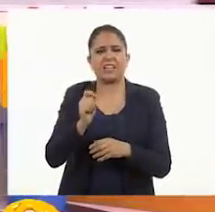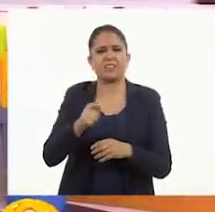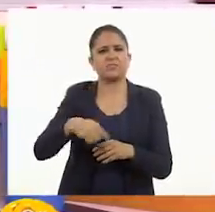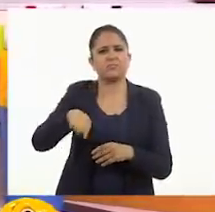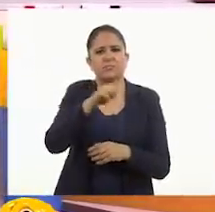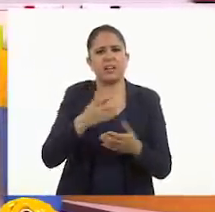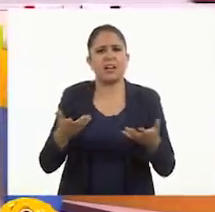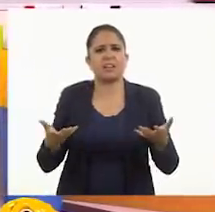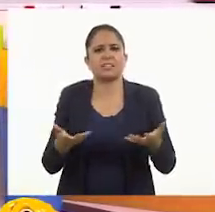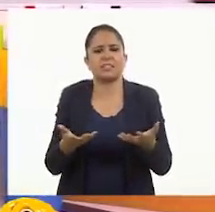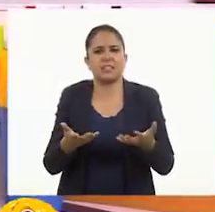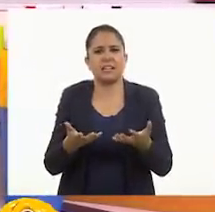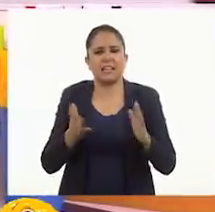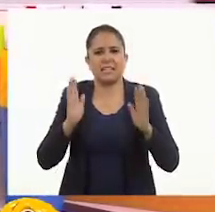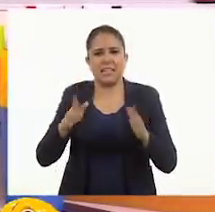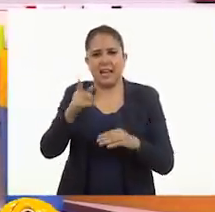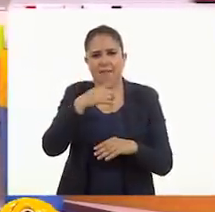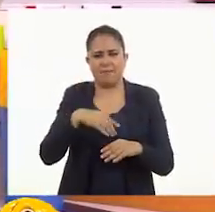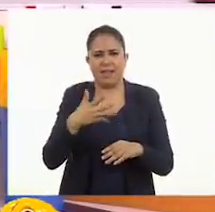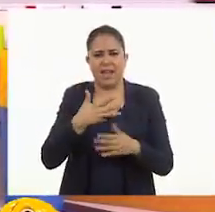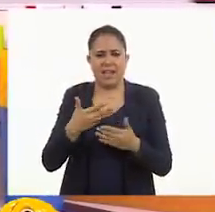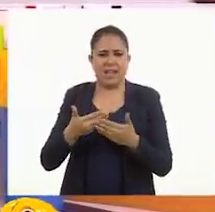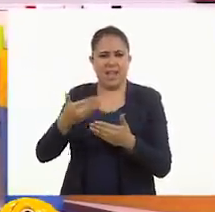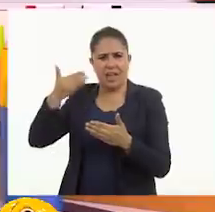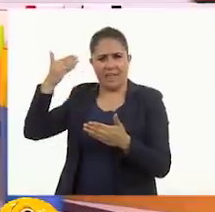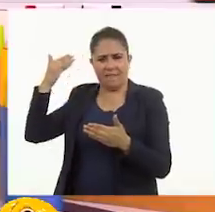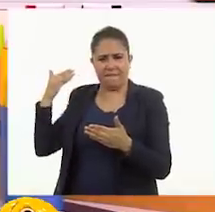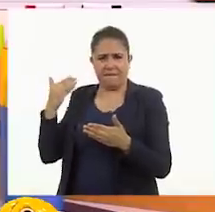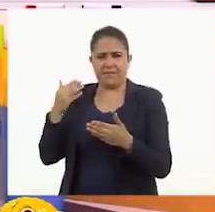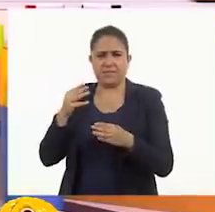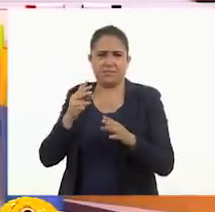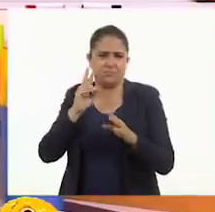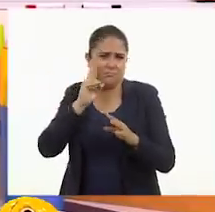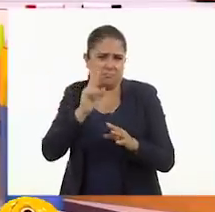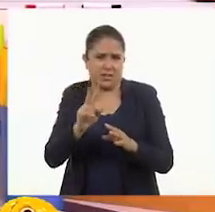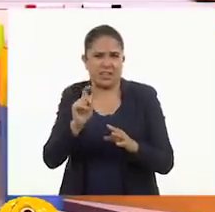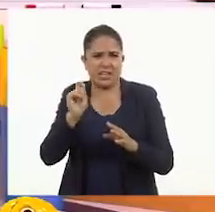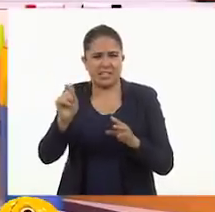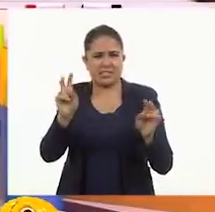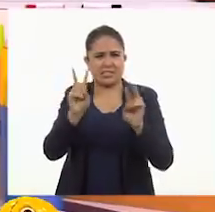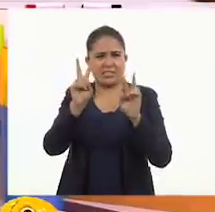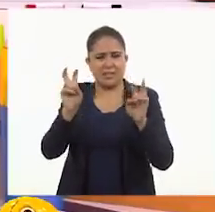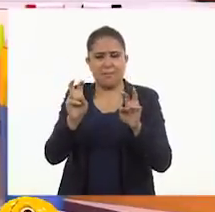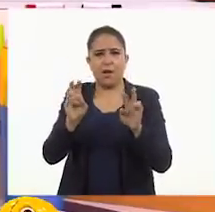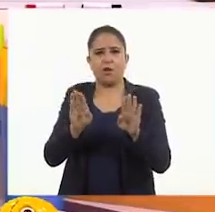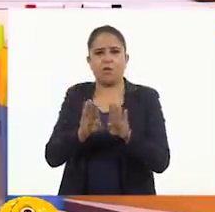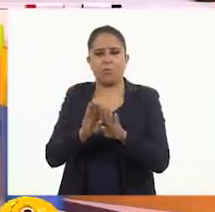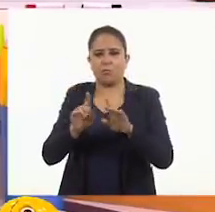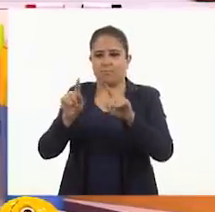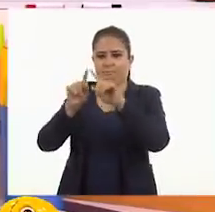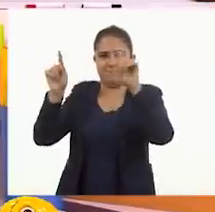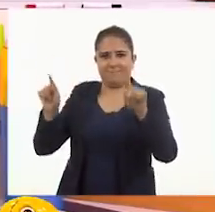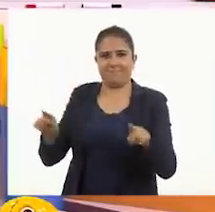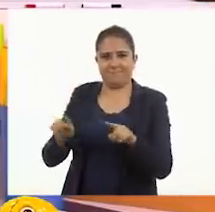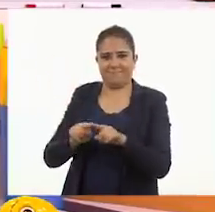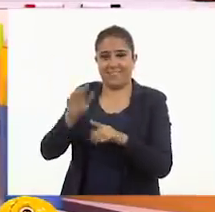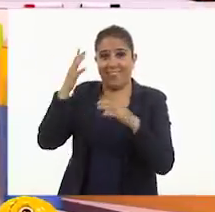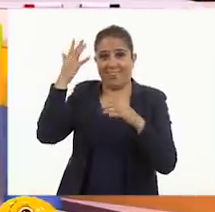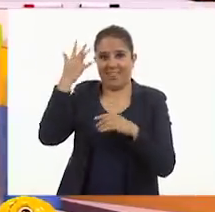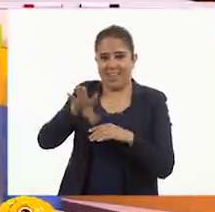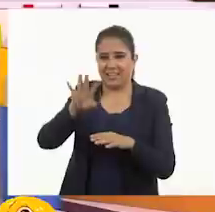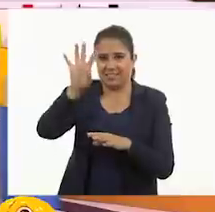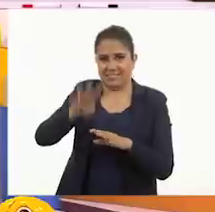ya habíamos trabajado en la sesión anterior, que tiene que ver con un tablero de 10.